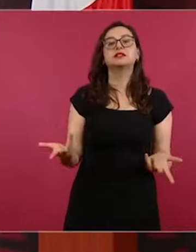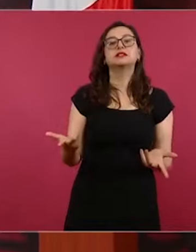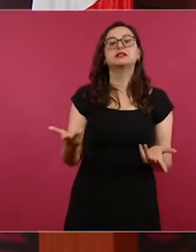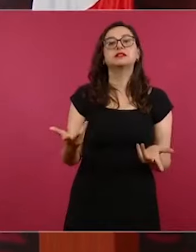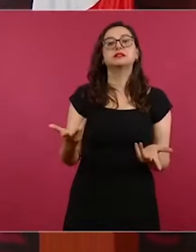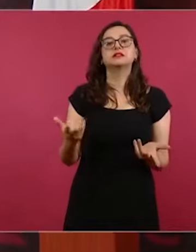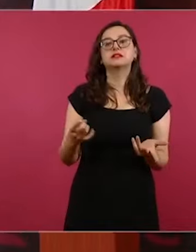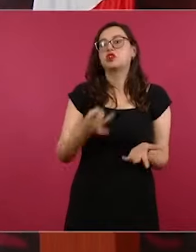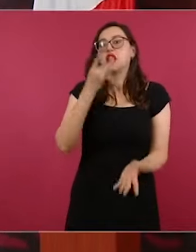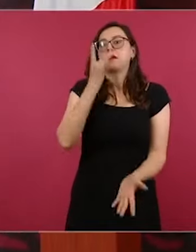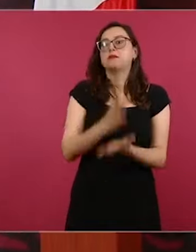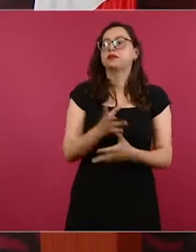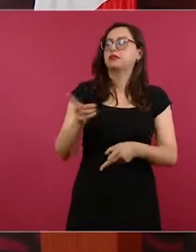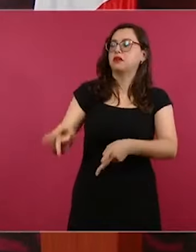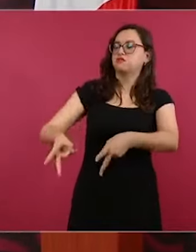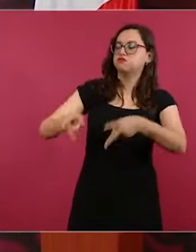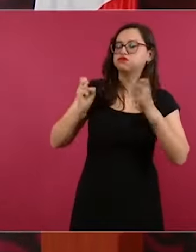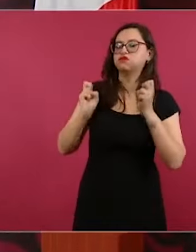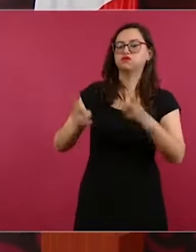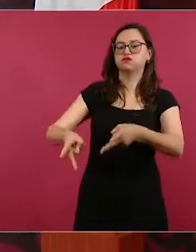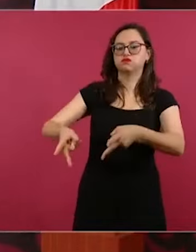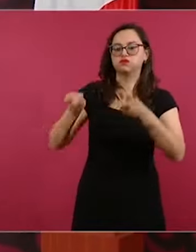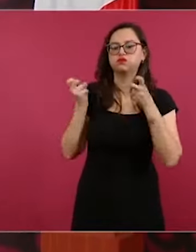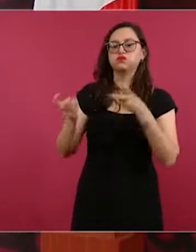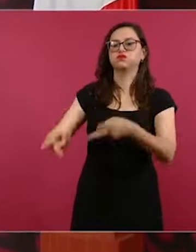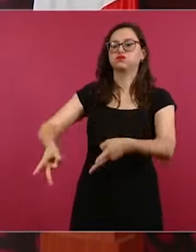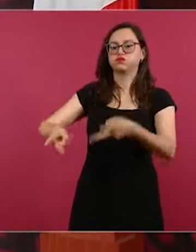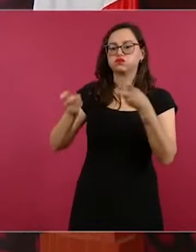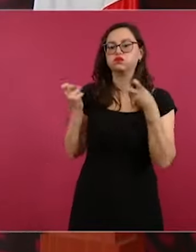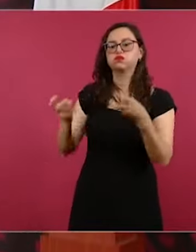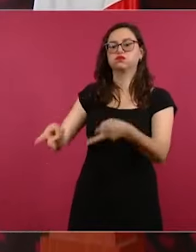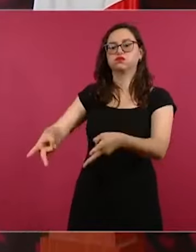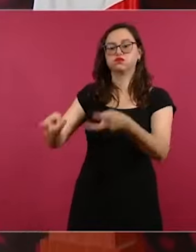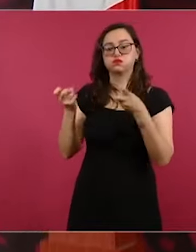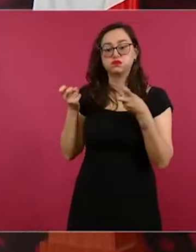y a saquear a Pemex.